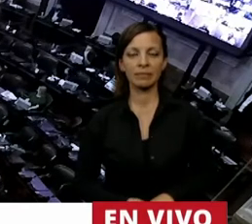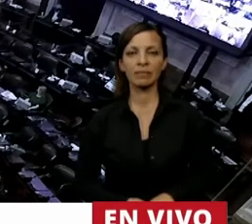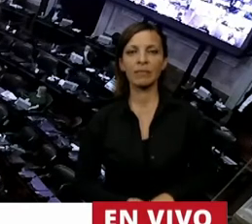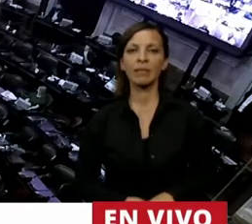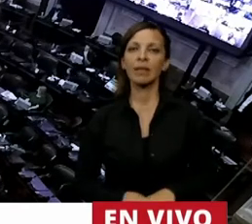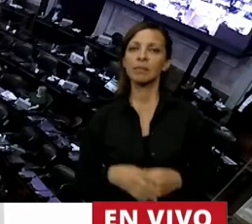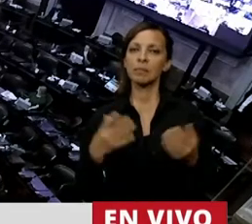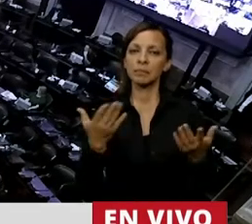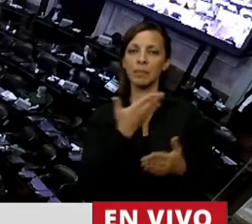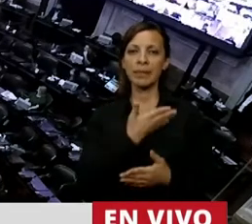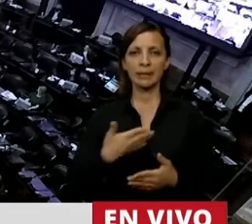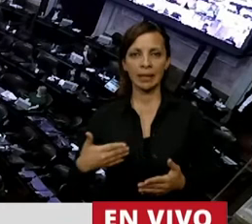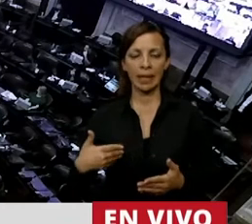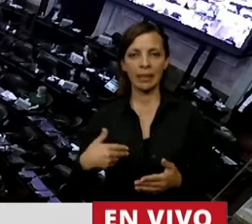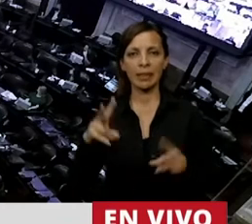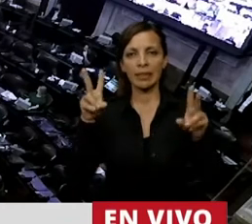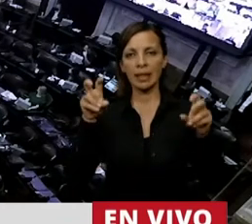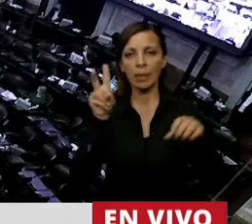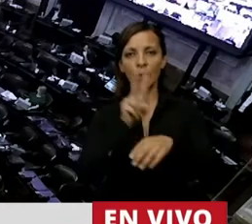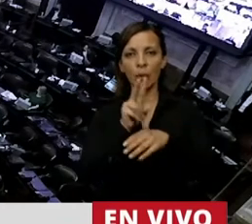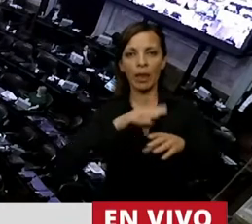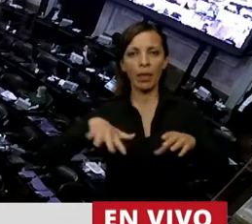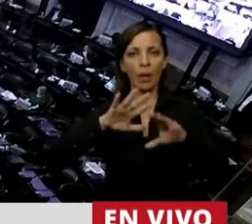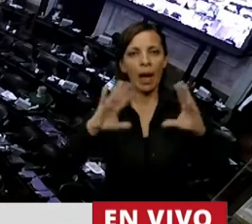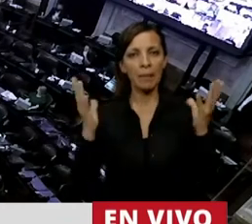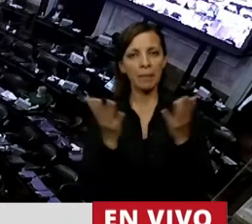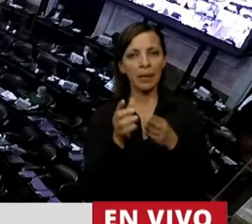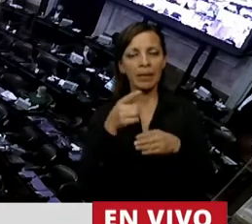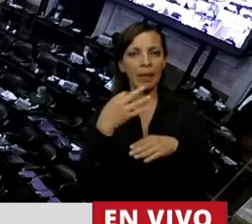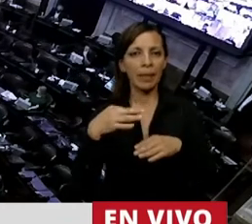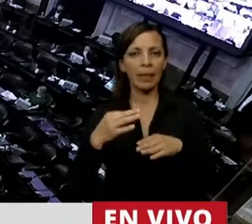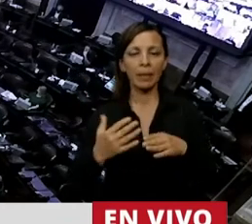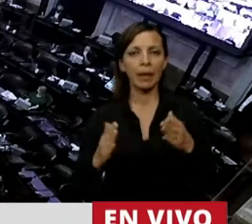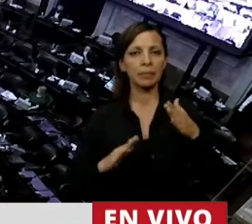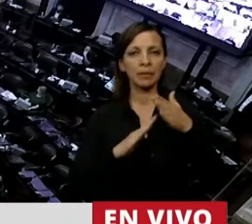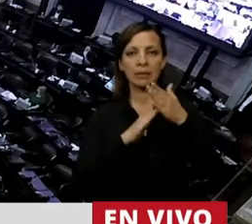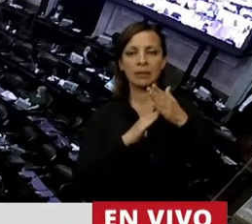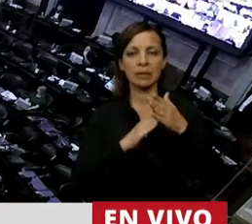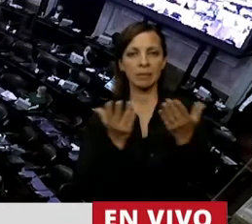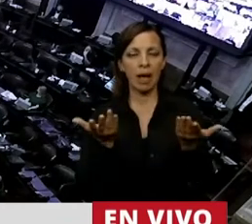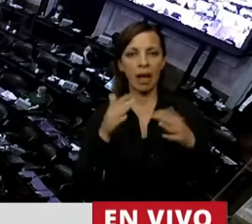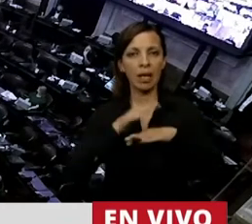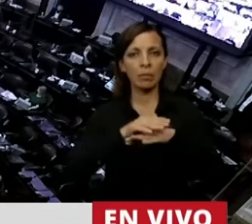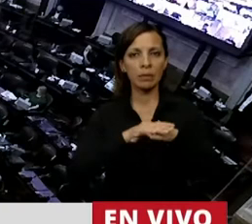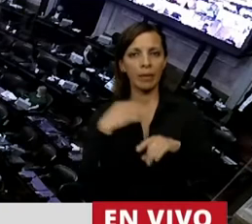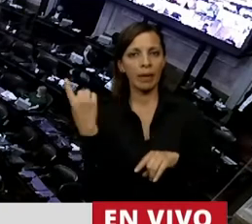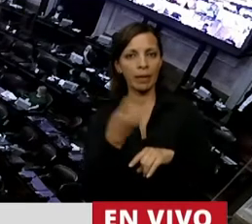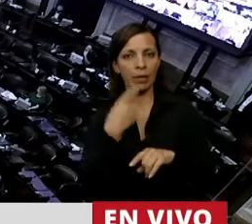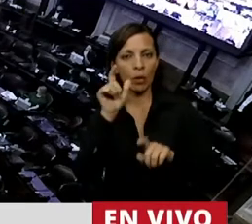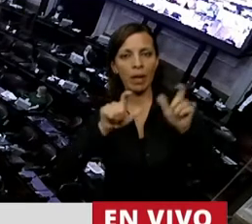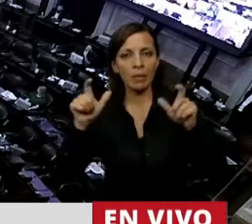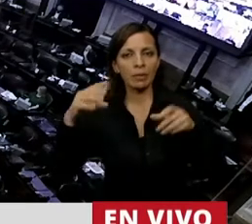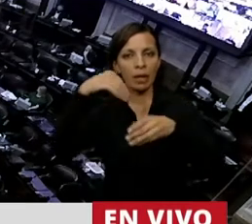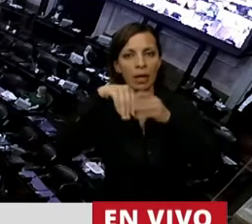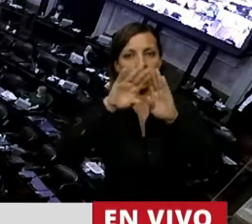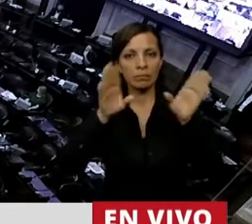Señor Presidente, el cuidado del ambiente debe ser la principal responsabilidad. Para todo lo que ocupamos un lugar en la toma de vida,